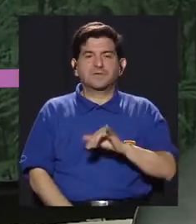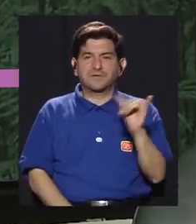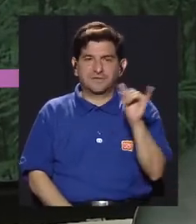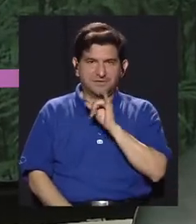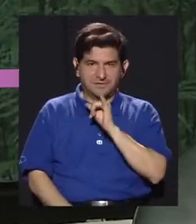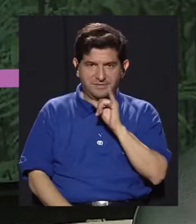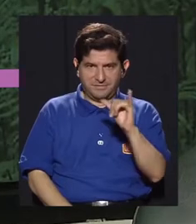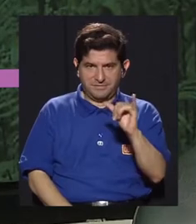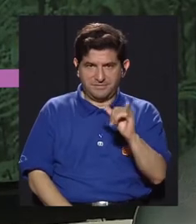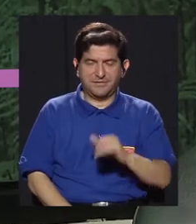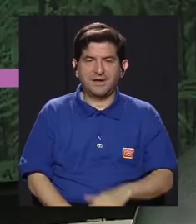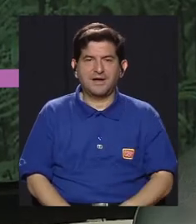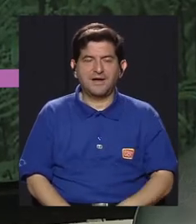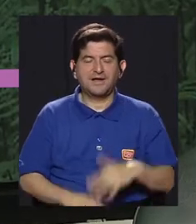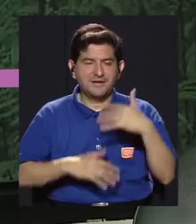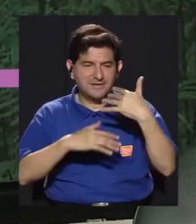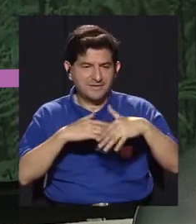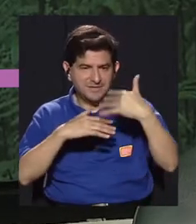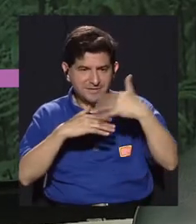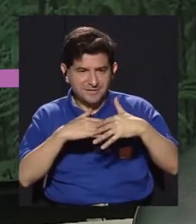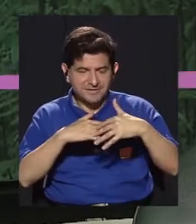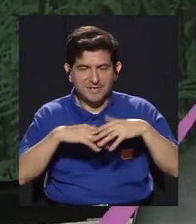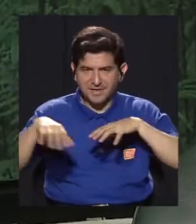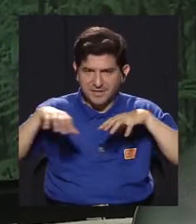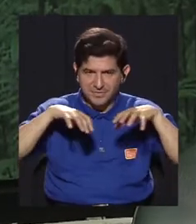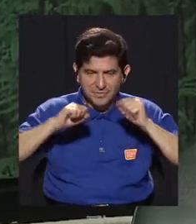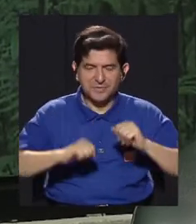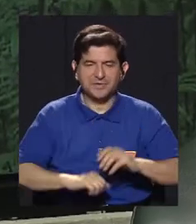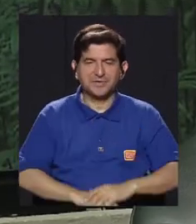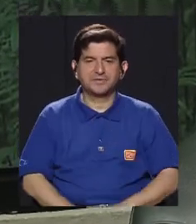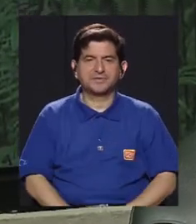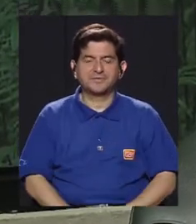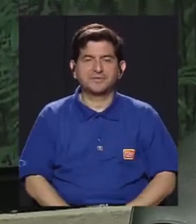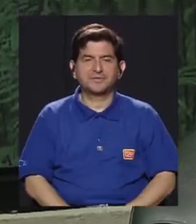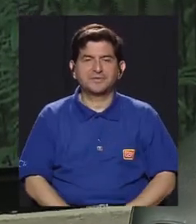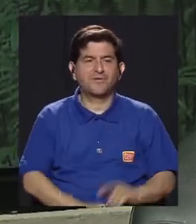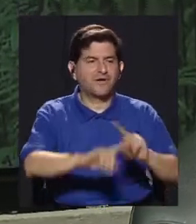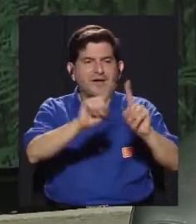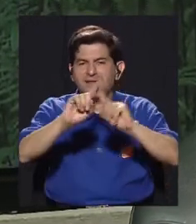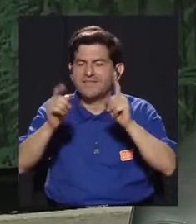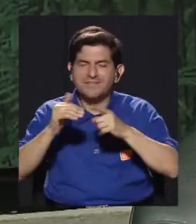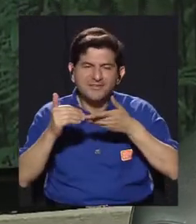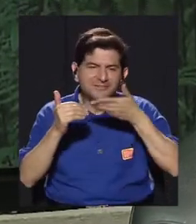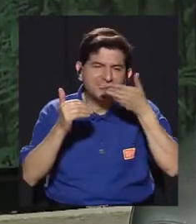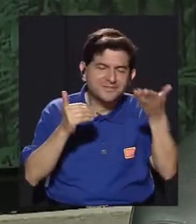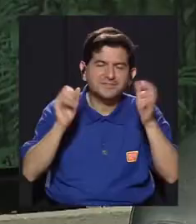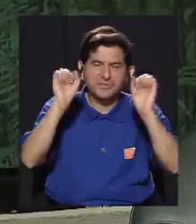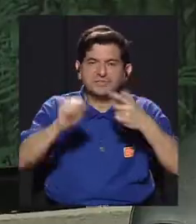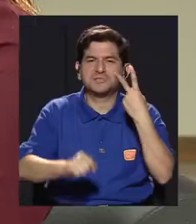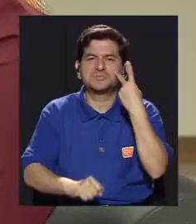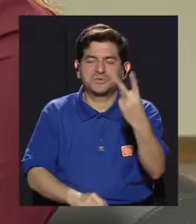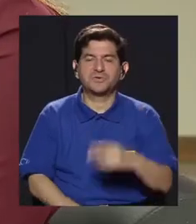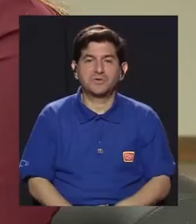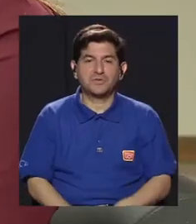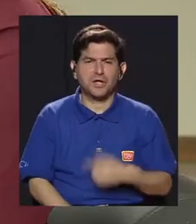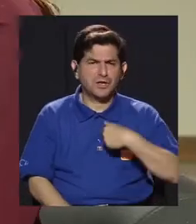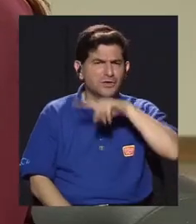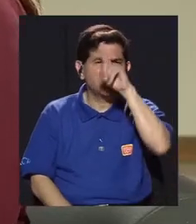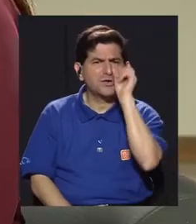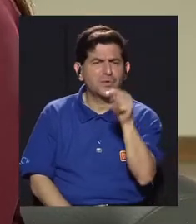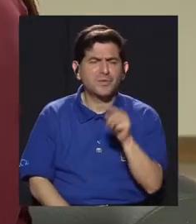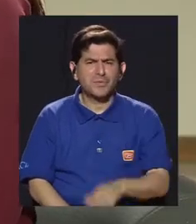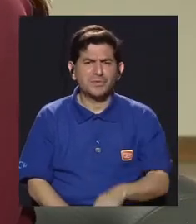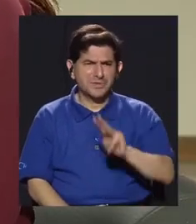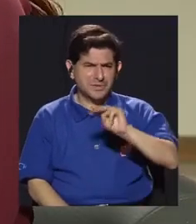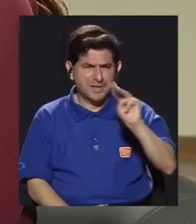está en la circulación de la sangre, en muchas otras cosas se puede ver. Y ahora le